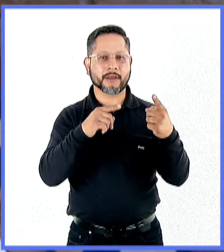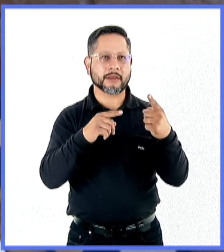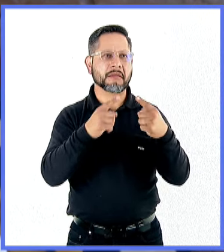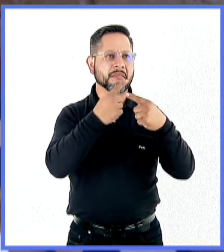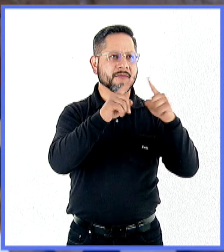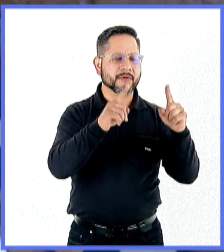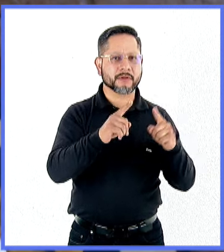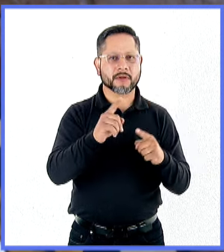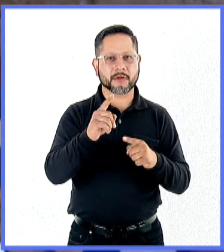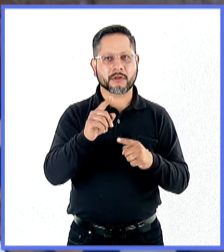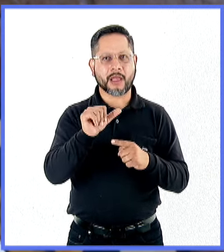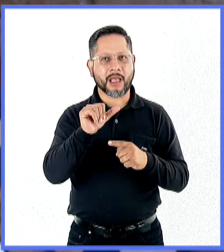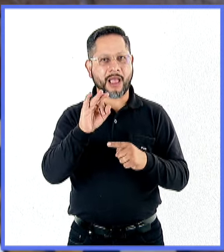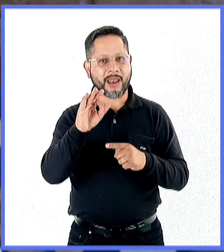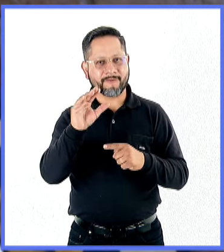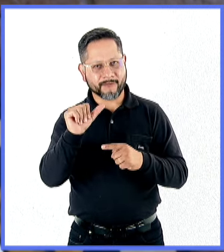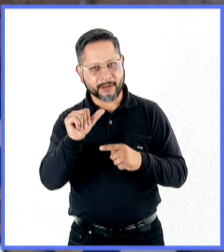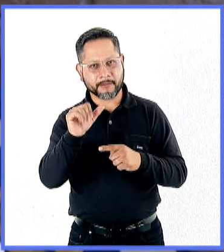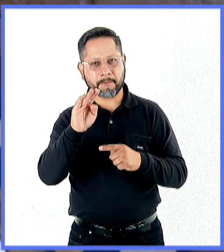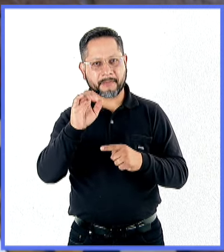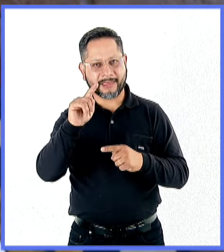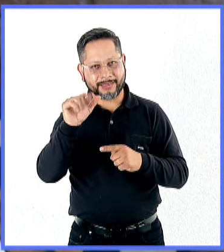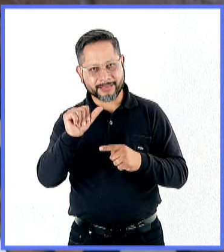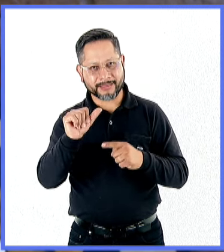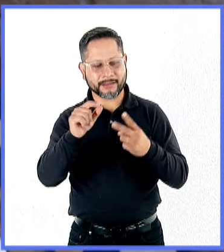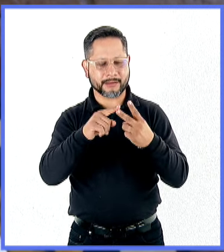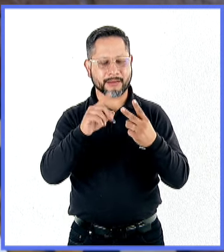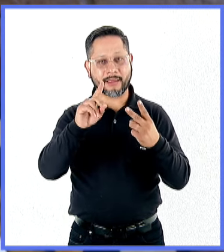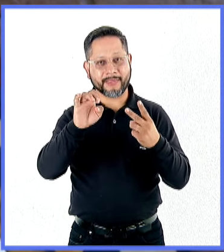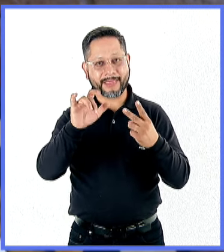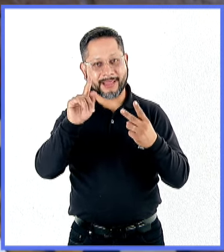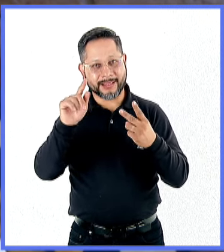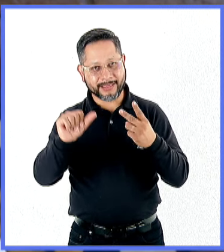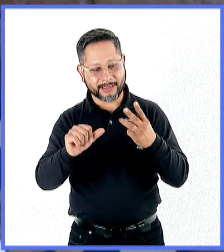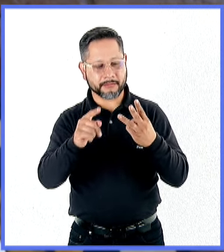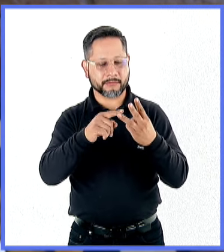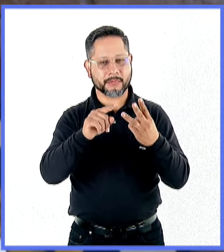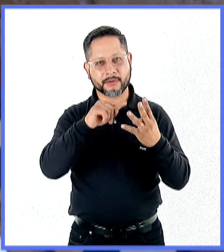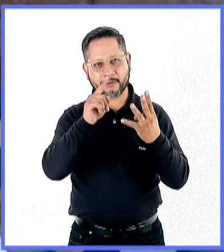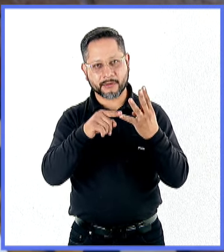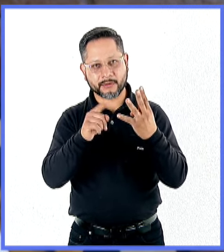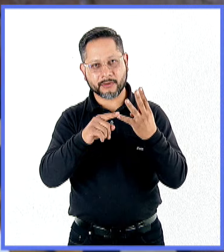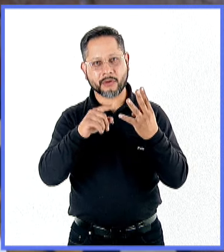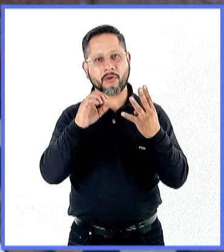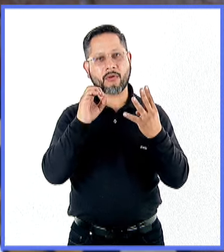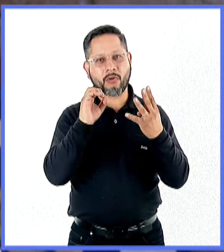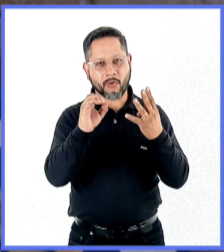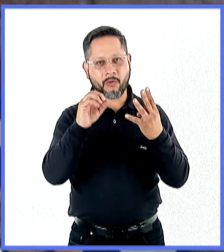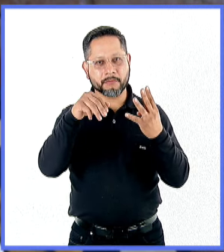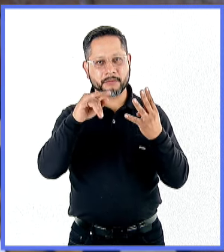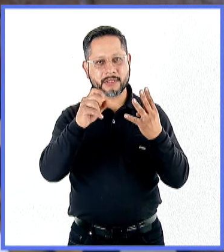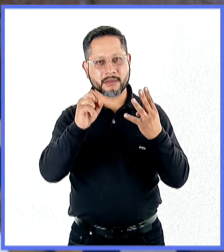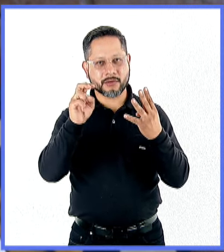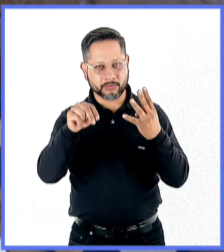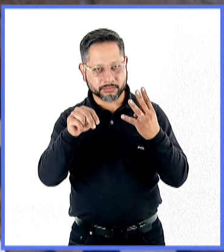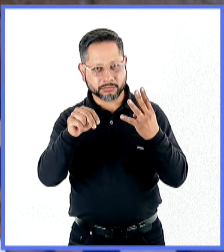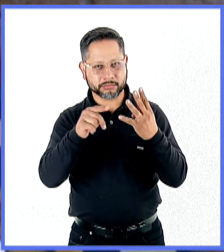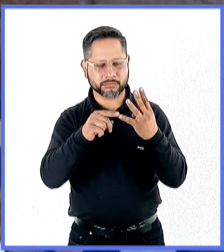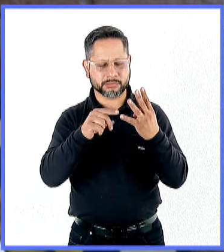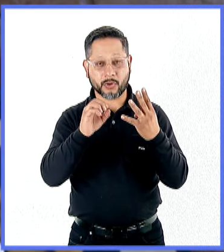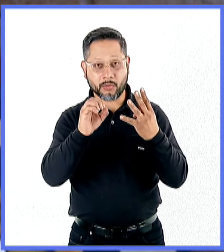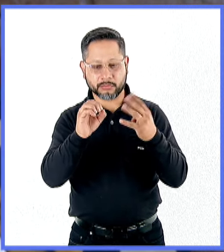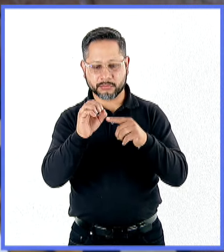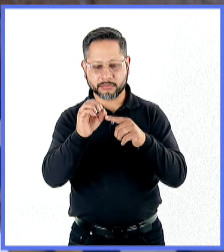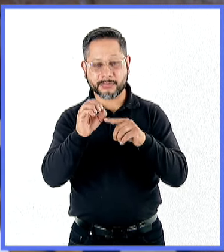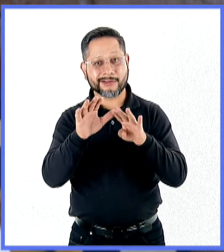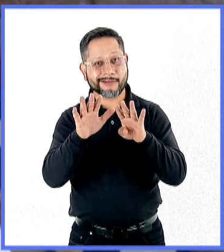las variantes alfa, beta, delta, finalmente la variante Omicron. Omicron ha